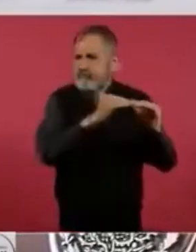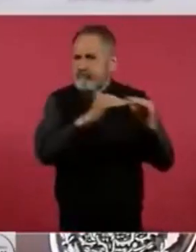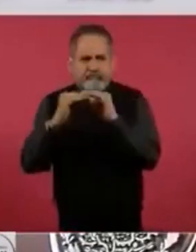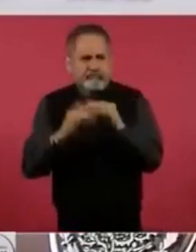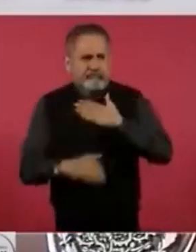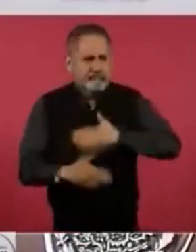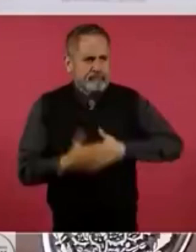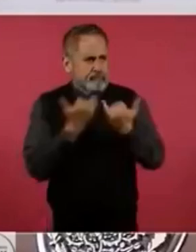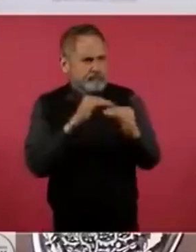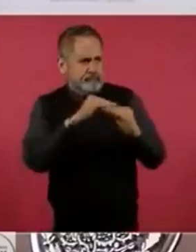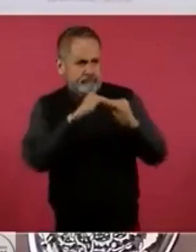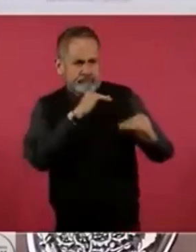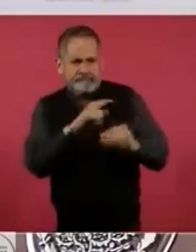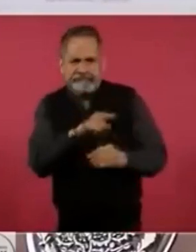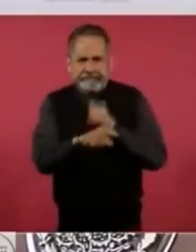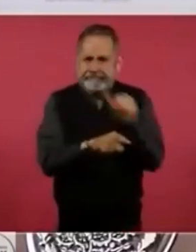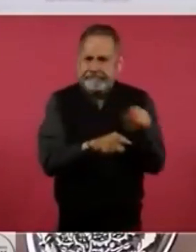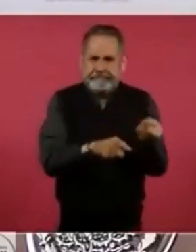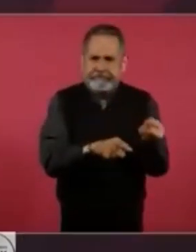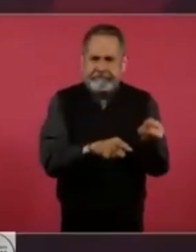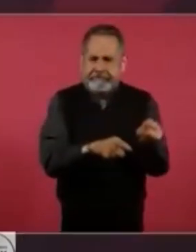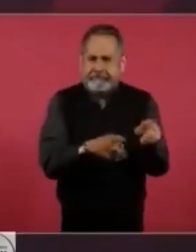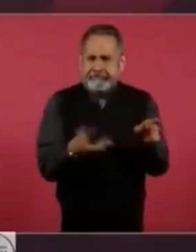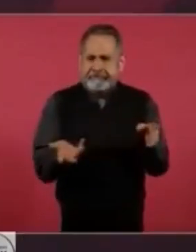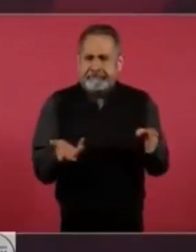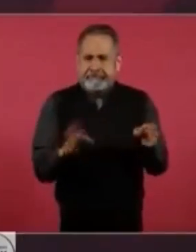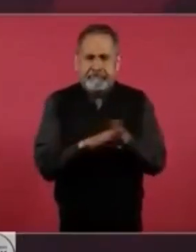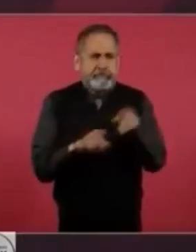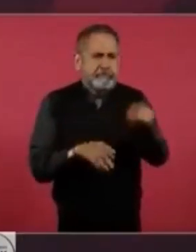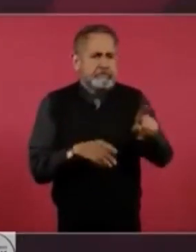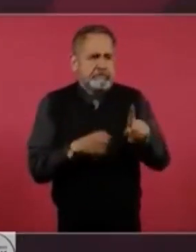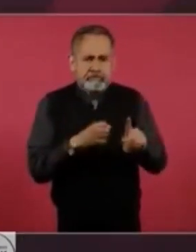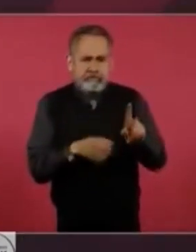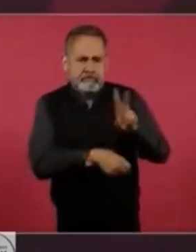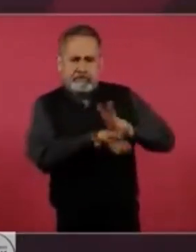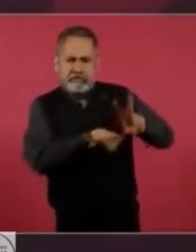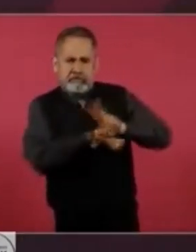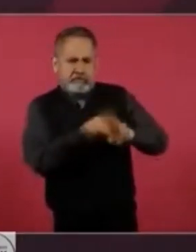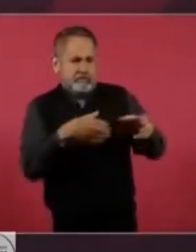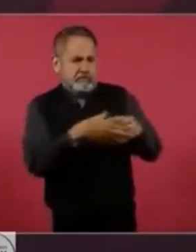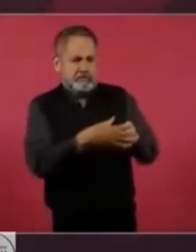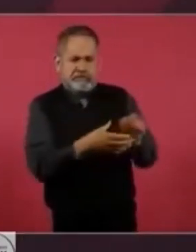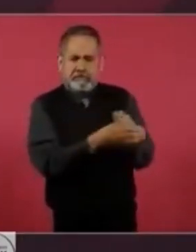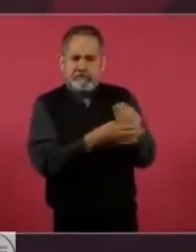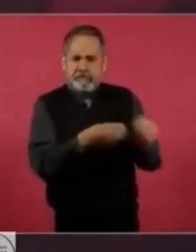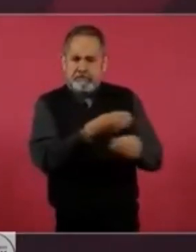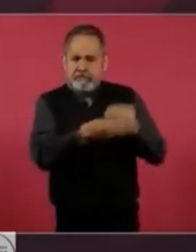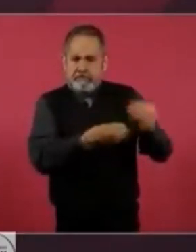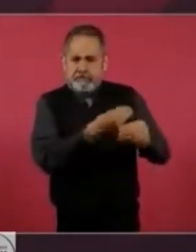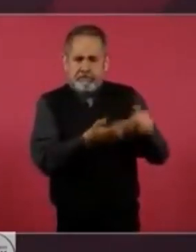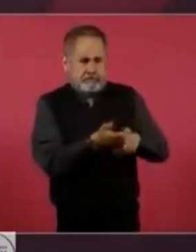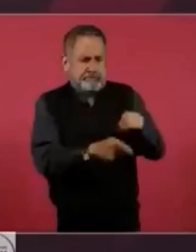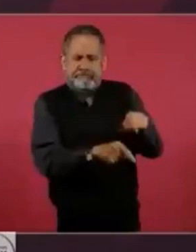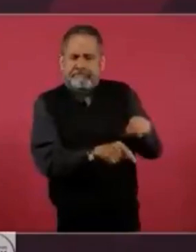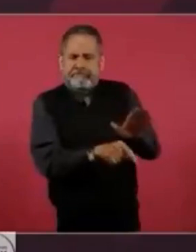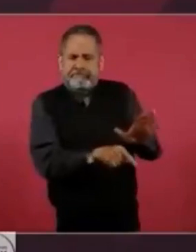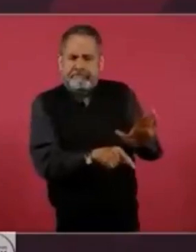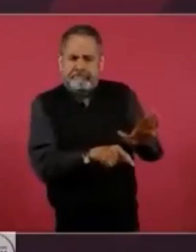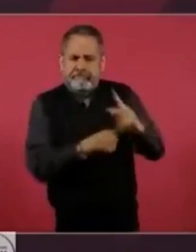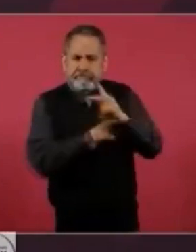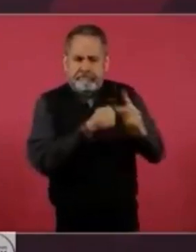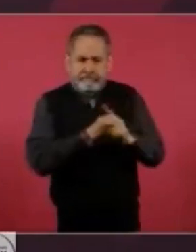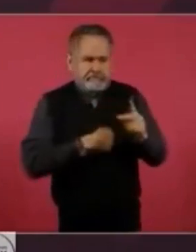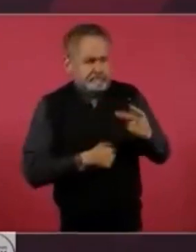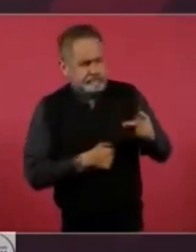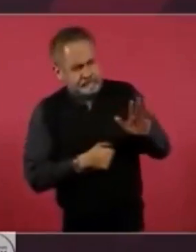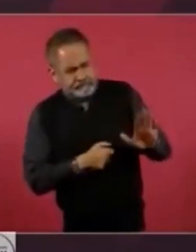a un conflicto de un país